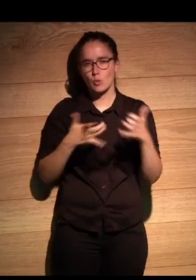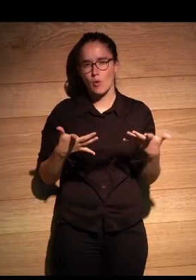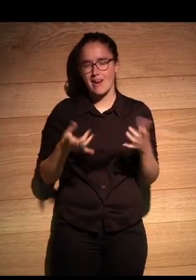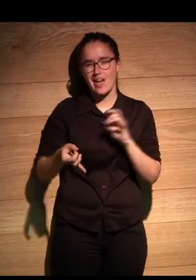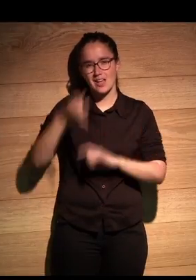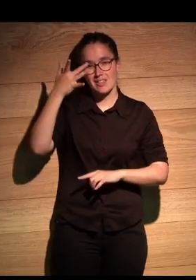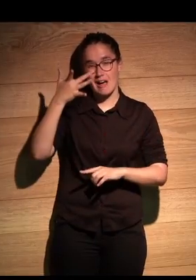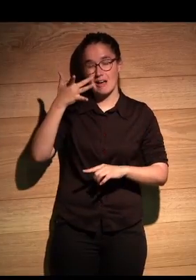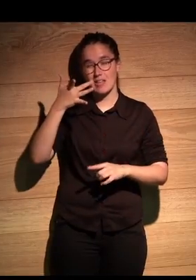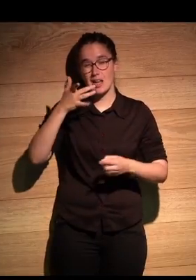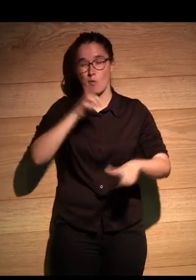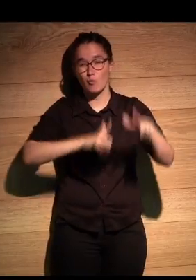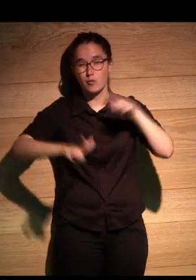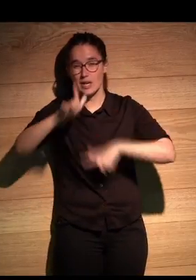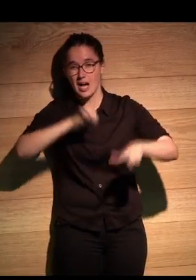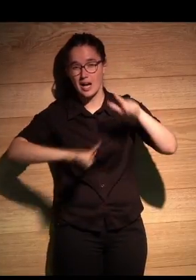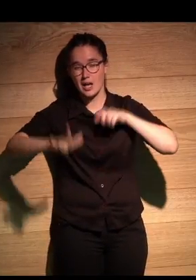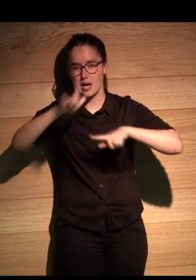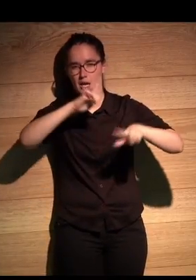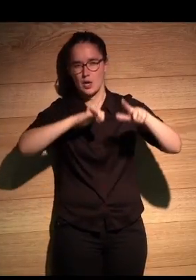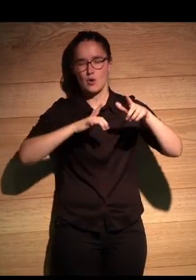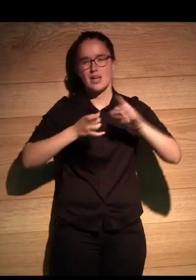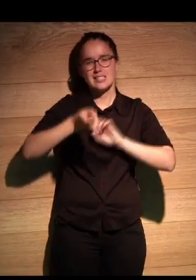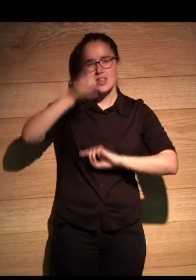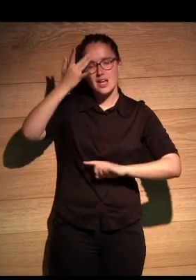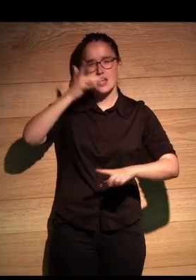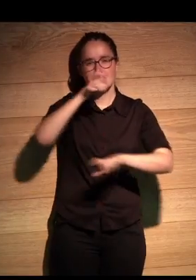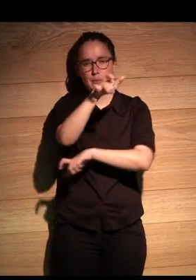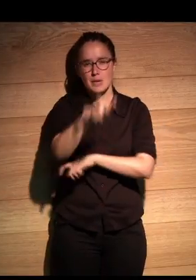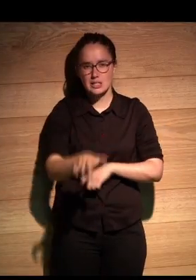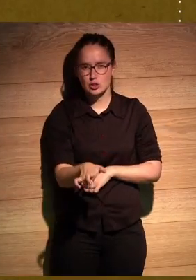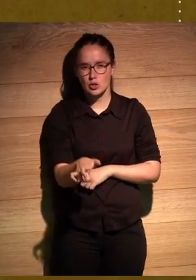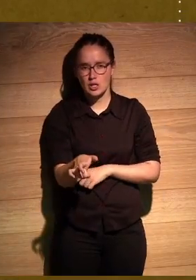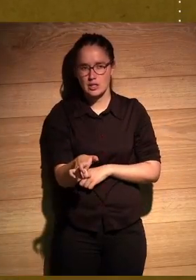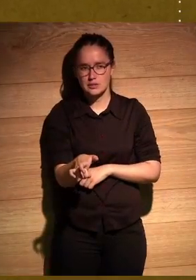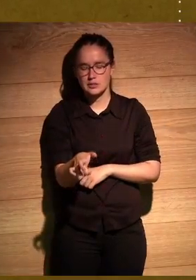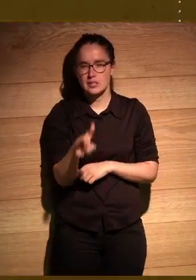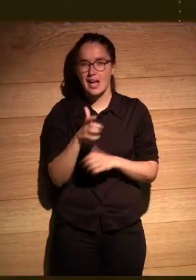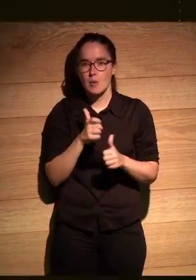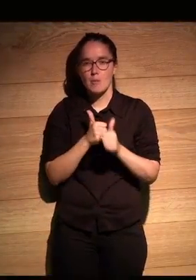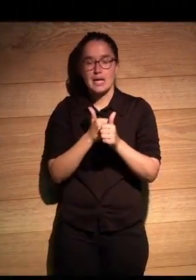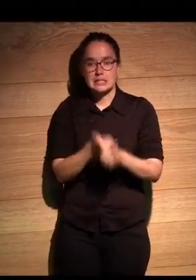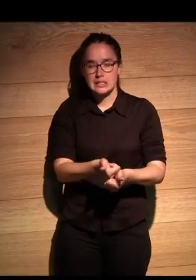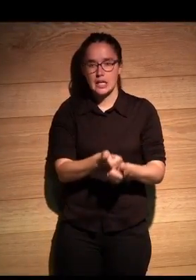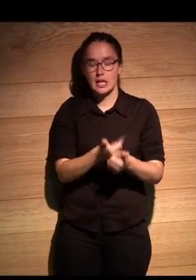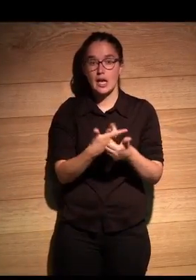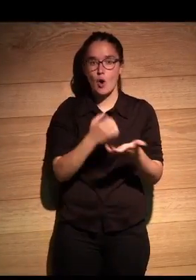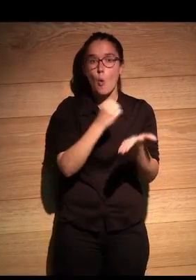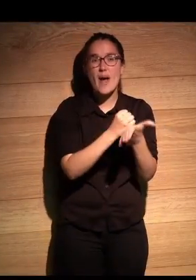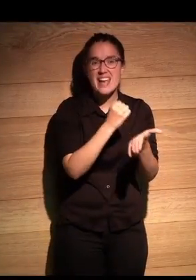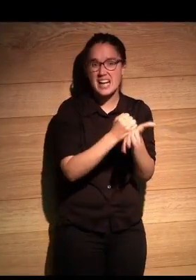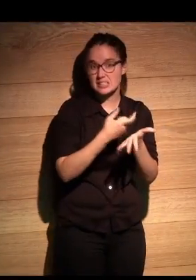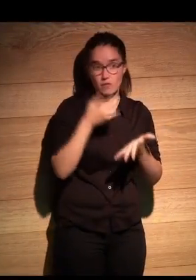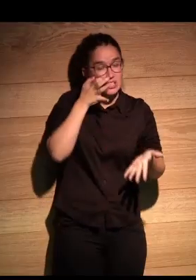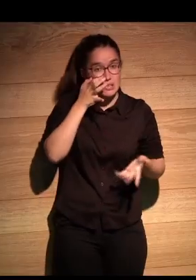idea del metaviajero esta idea de esa persona que persigue huellas físicas y